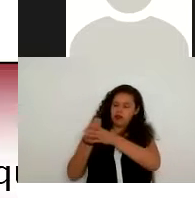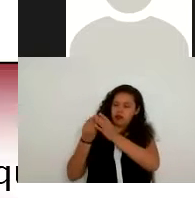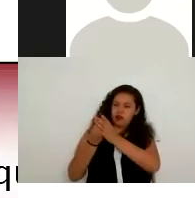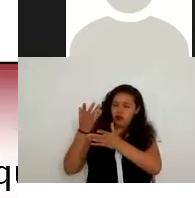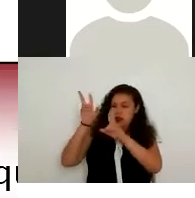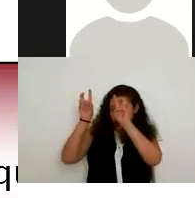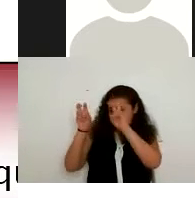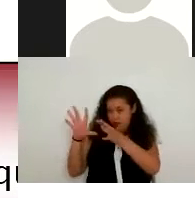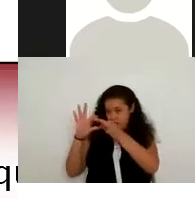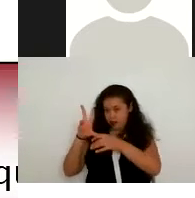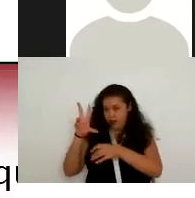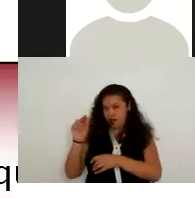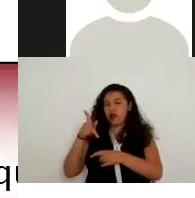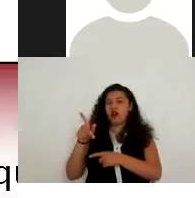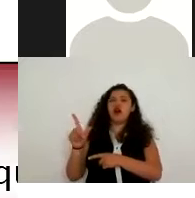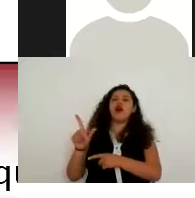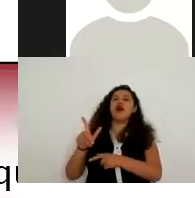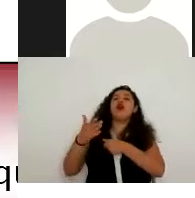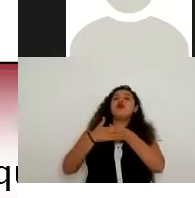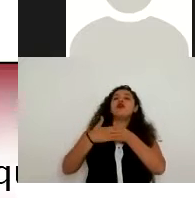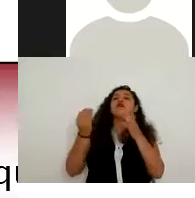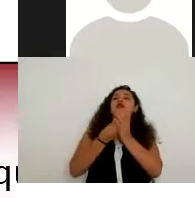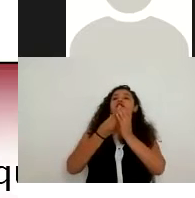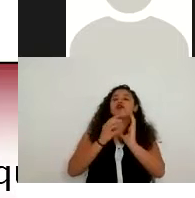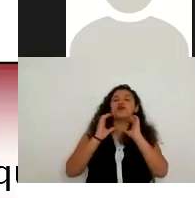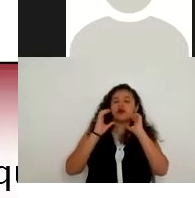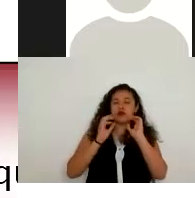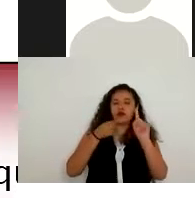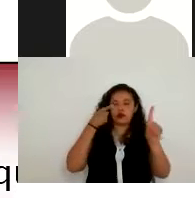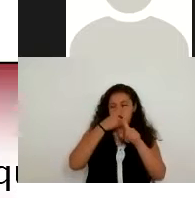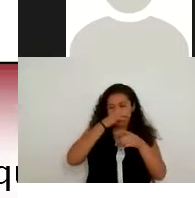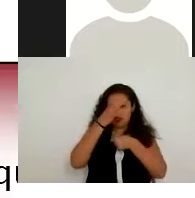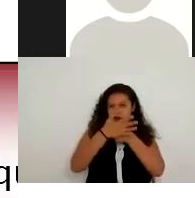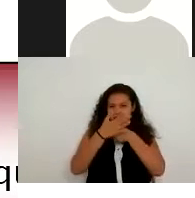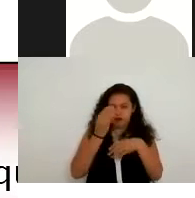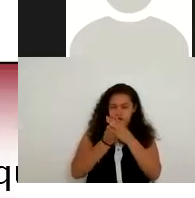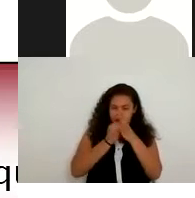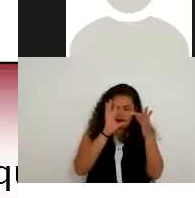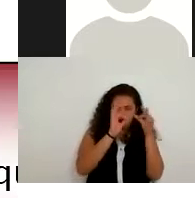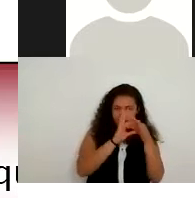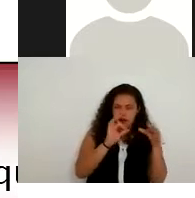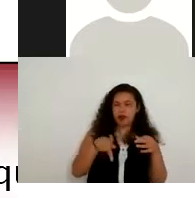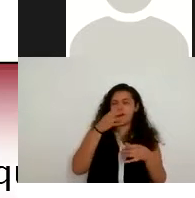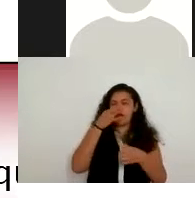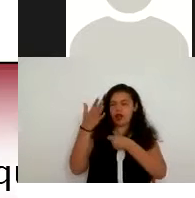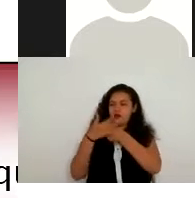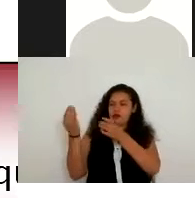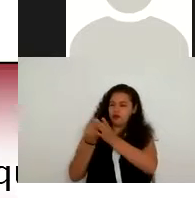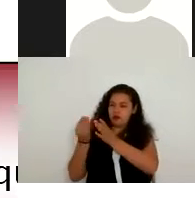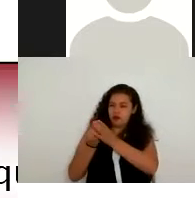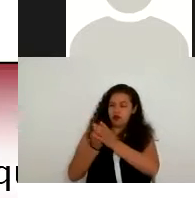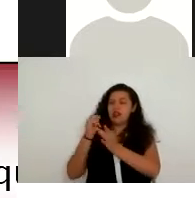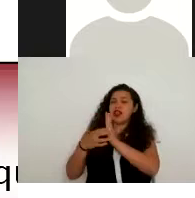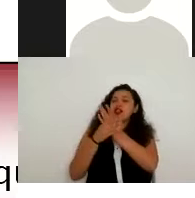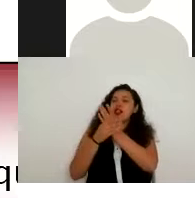sino porque va a haber un curso específico sobre el aviso de privacidad pero sí efectivamente en el aviso de privacidad se establece